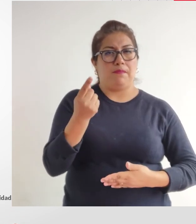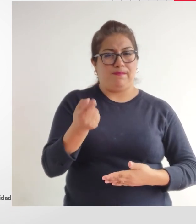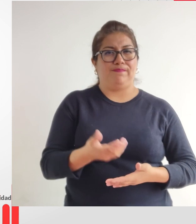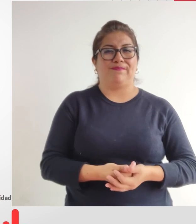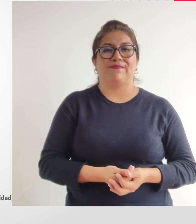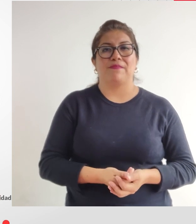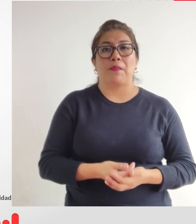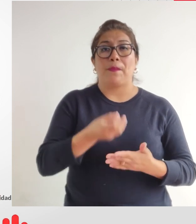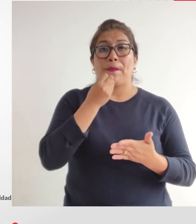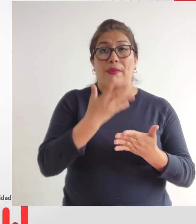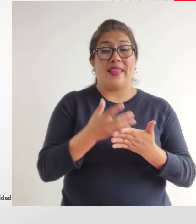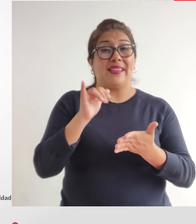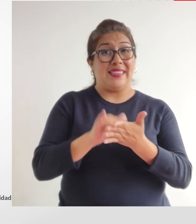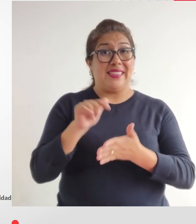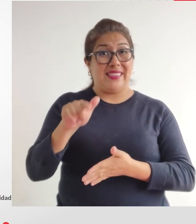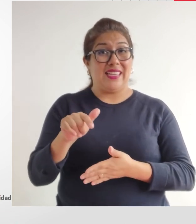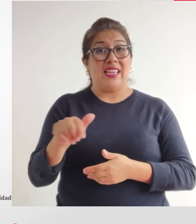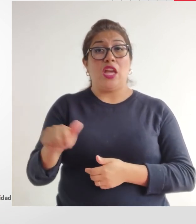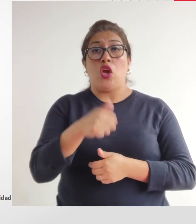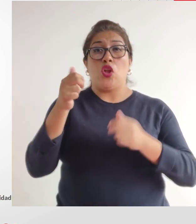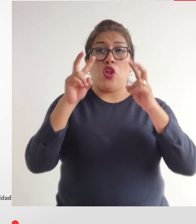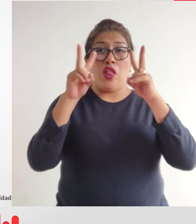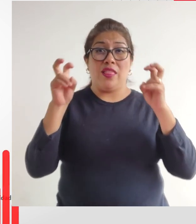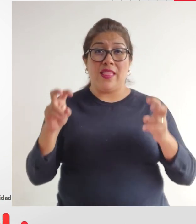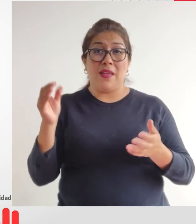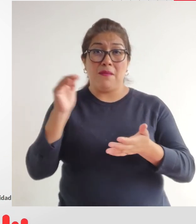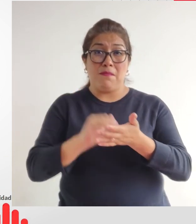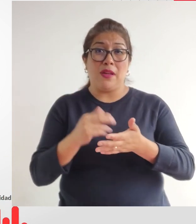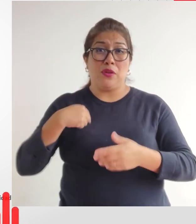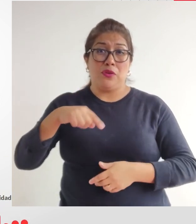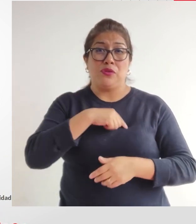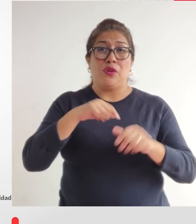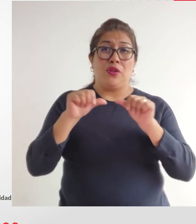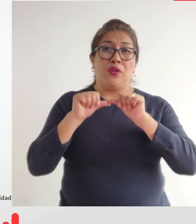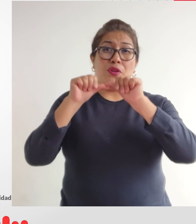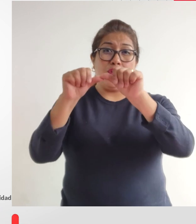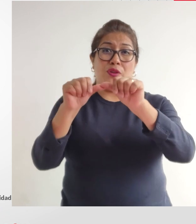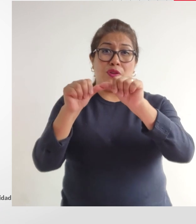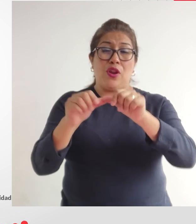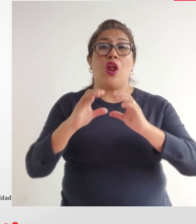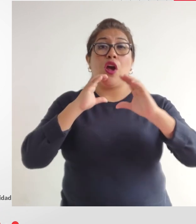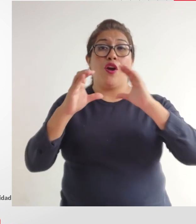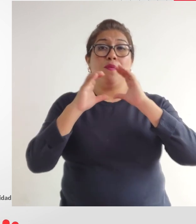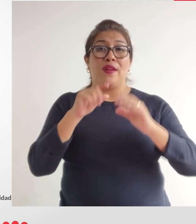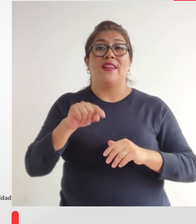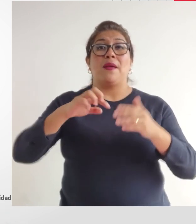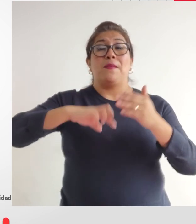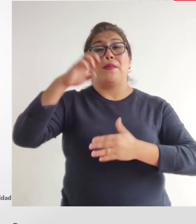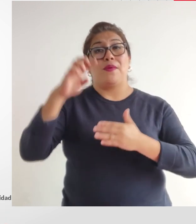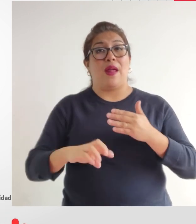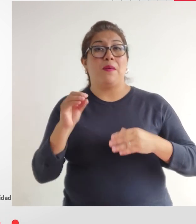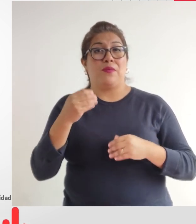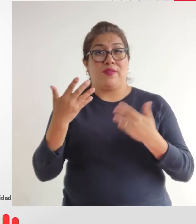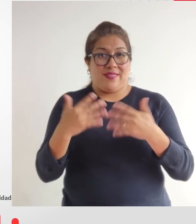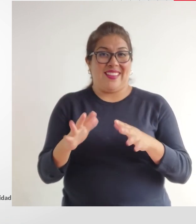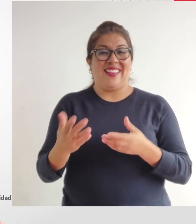discapacidad. Bueno, de esta y otras cosas más, Enrique, vamos a seguir conversando en nuestro programa porque